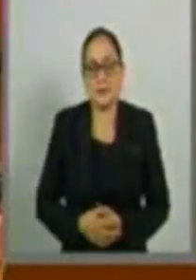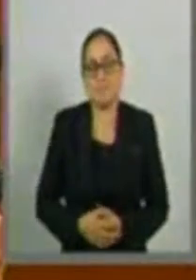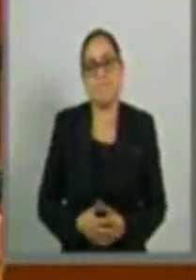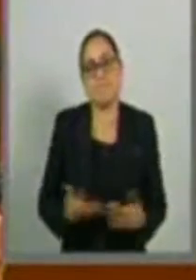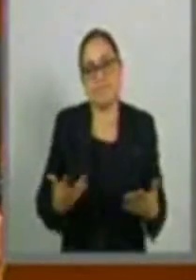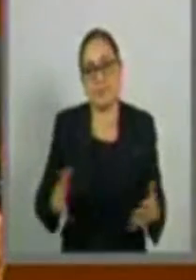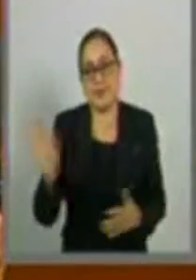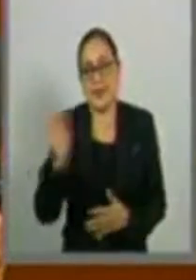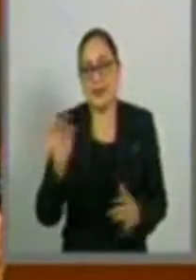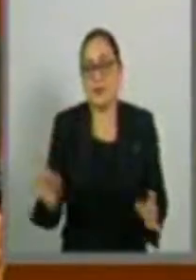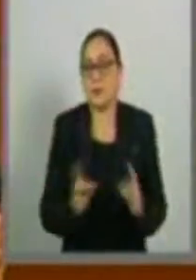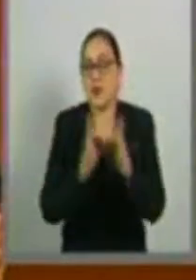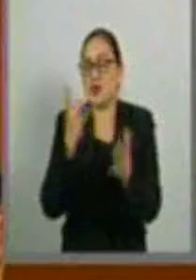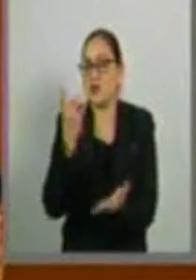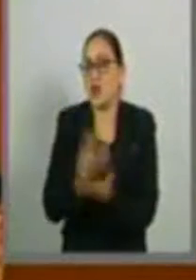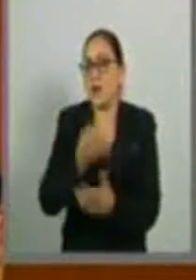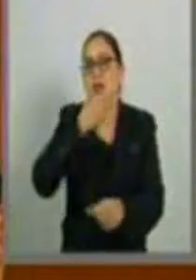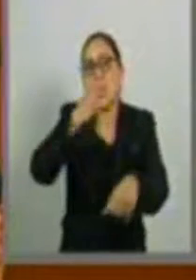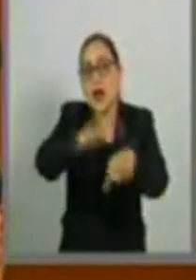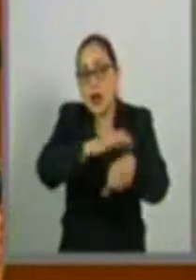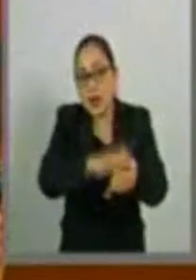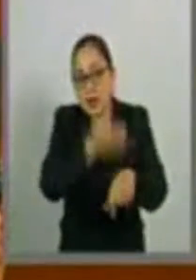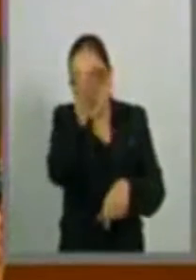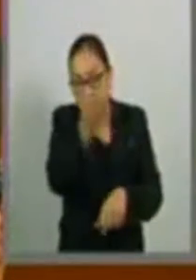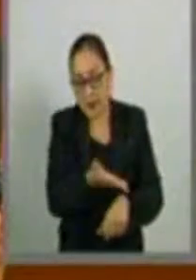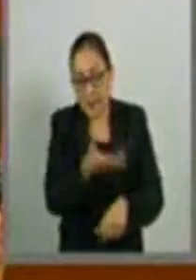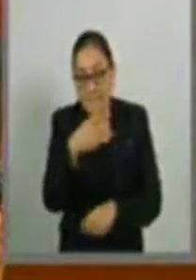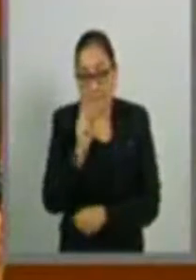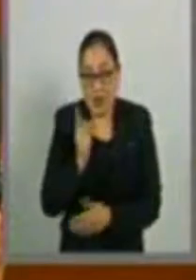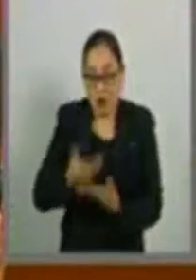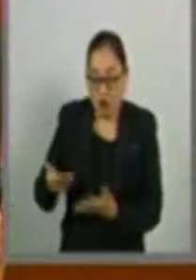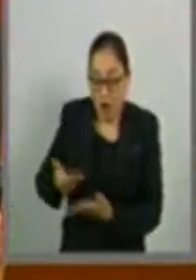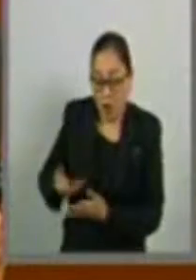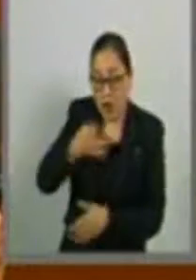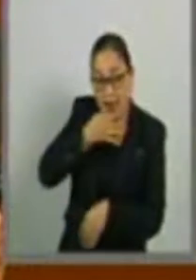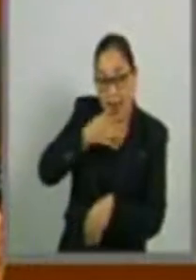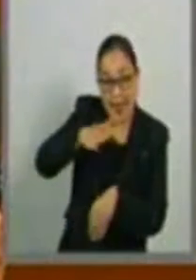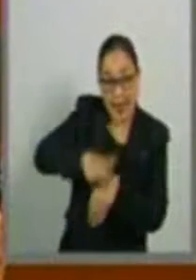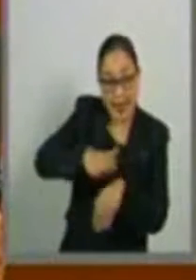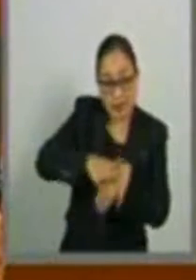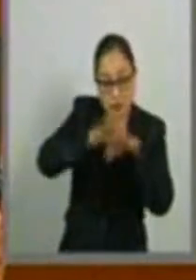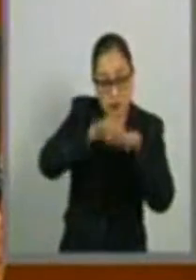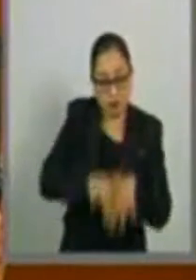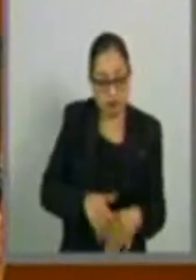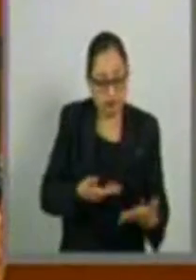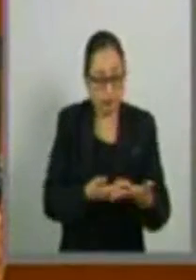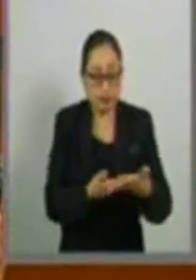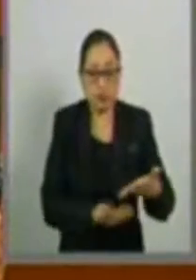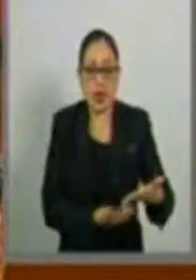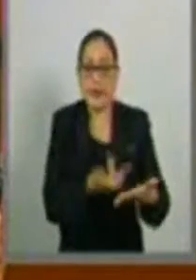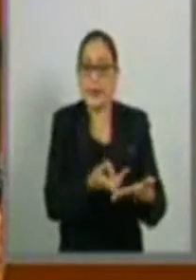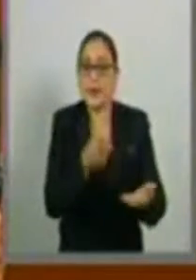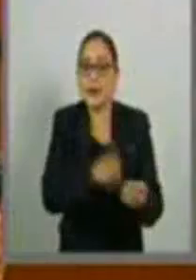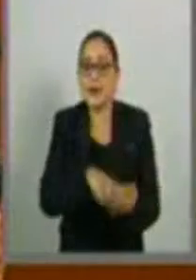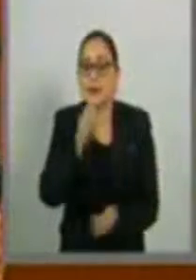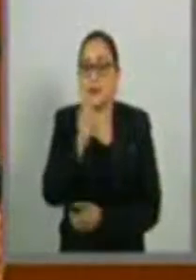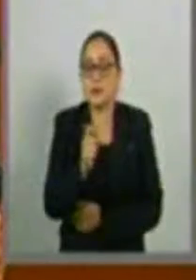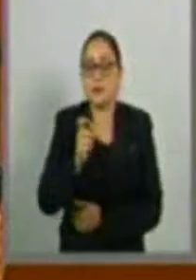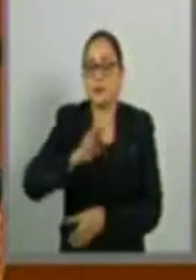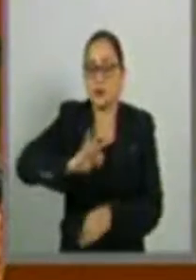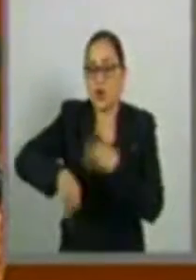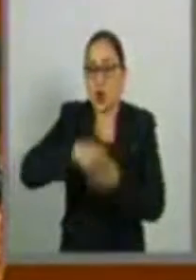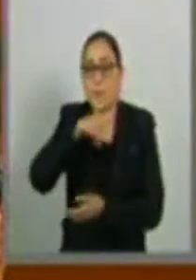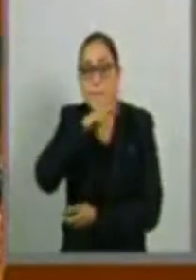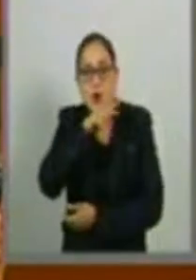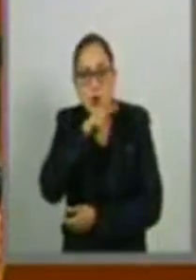sólo un exhorto pero en este exhorto va de por medio pues la preocupación